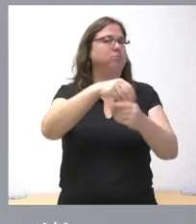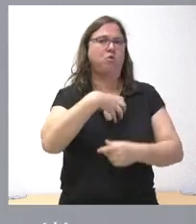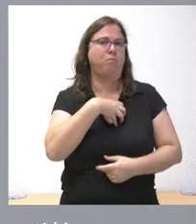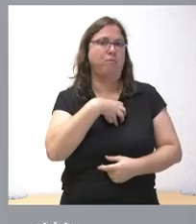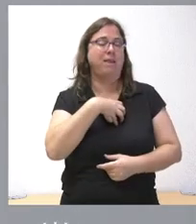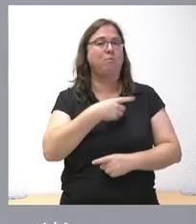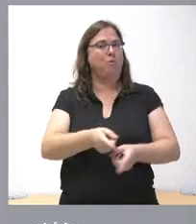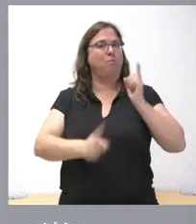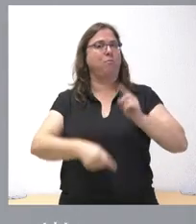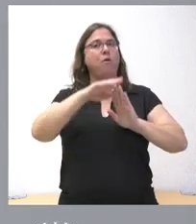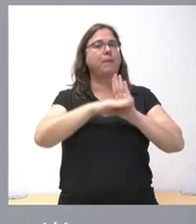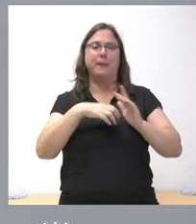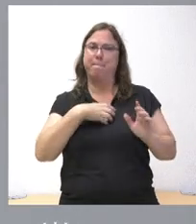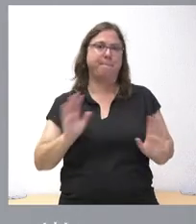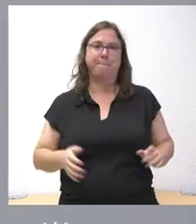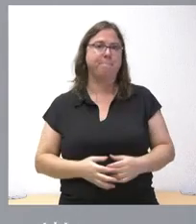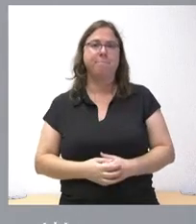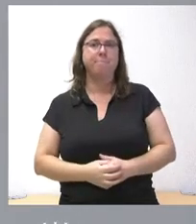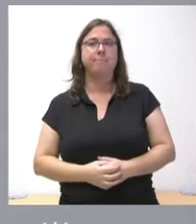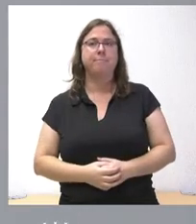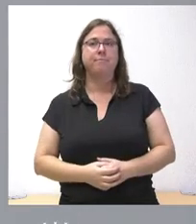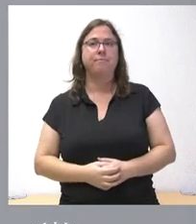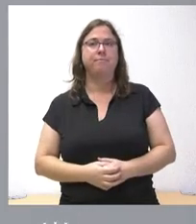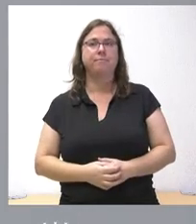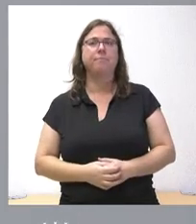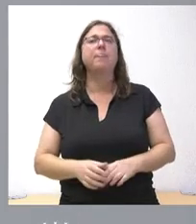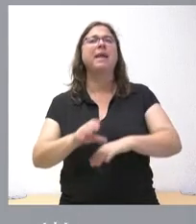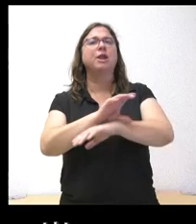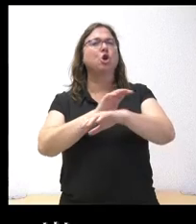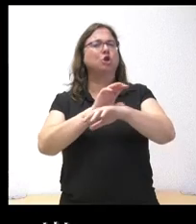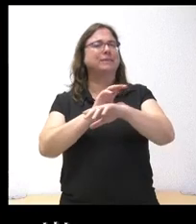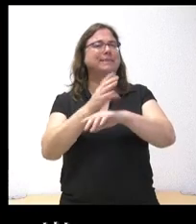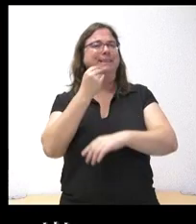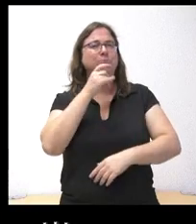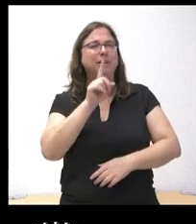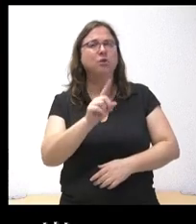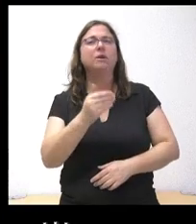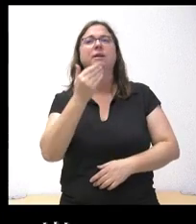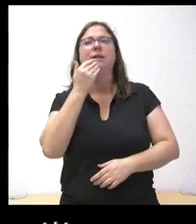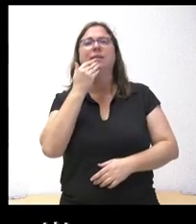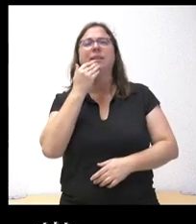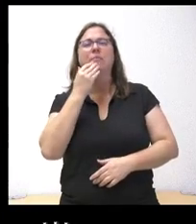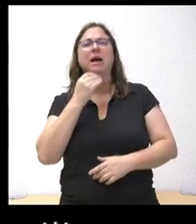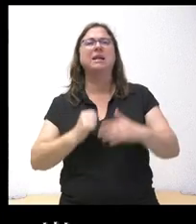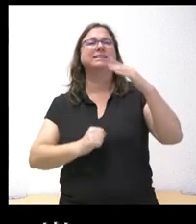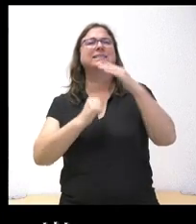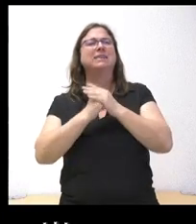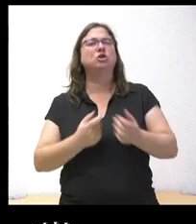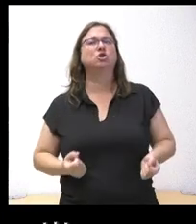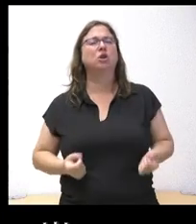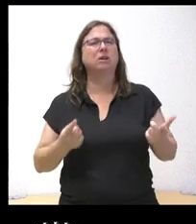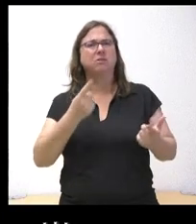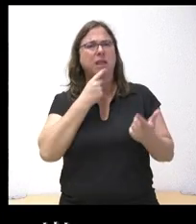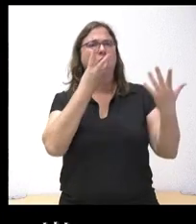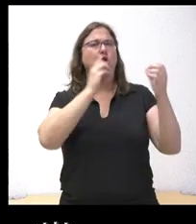condicionarles esas posiciones de partida. Sí, consejero. No le he entendido muy bien lo de la configuración del techo de gasto. Ha hablado del